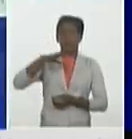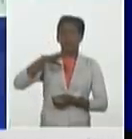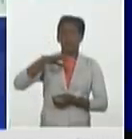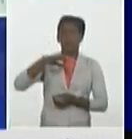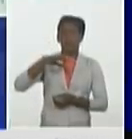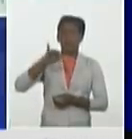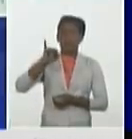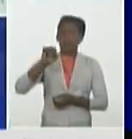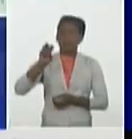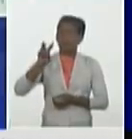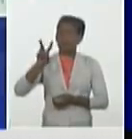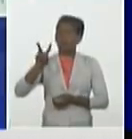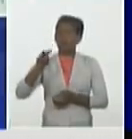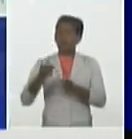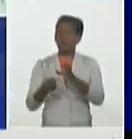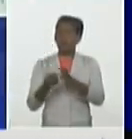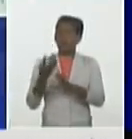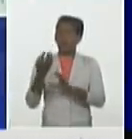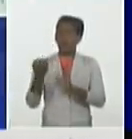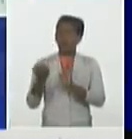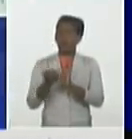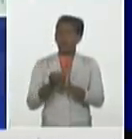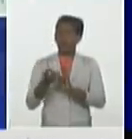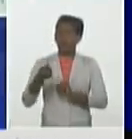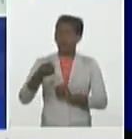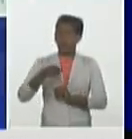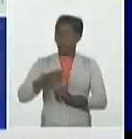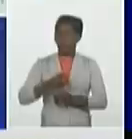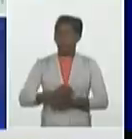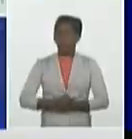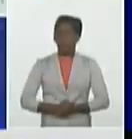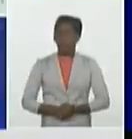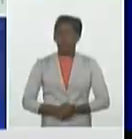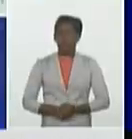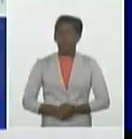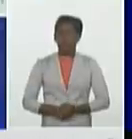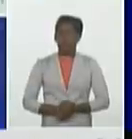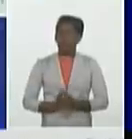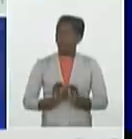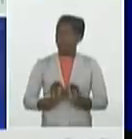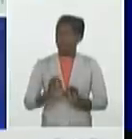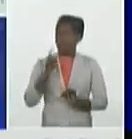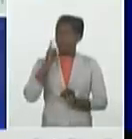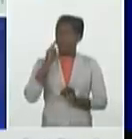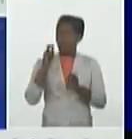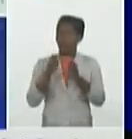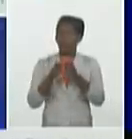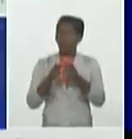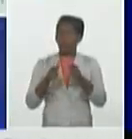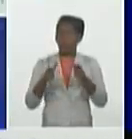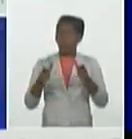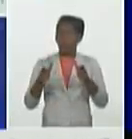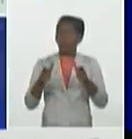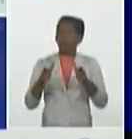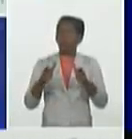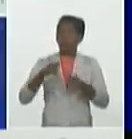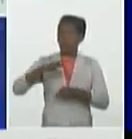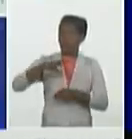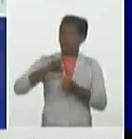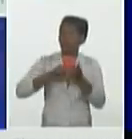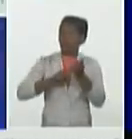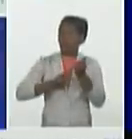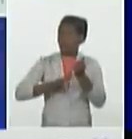podemos decir que disminuyó en 3 no obstante es una cifra elevada para los propósitos de este